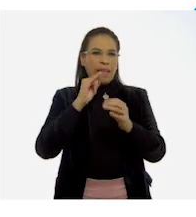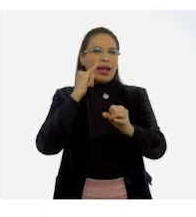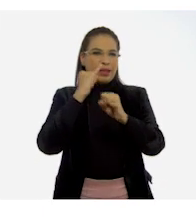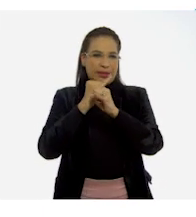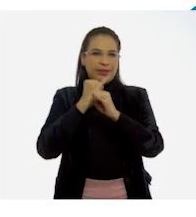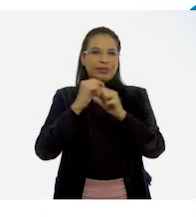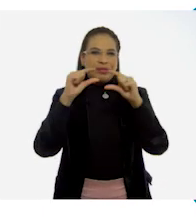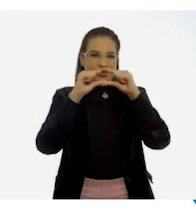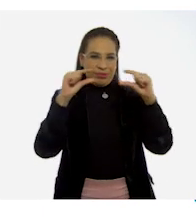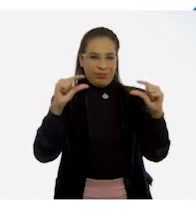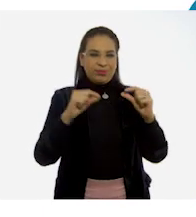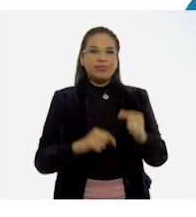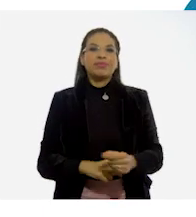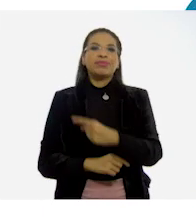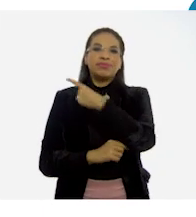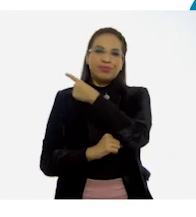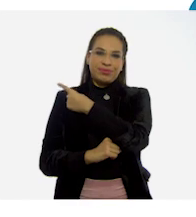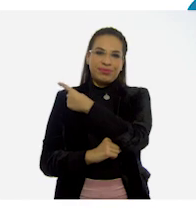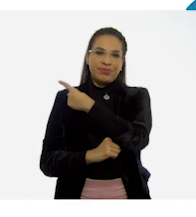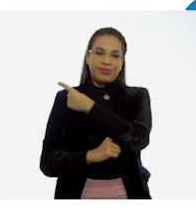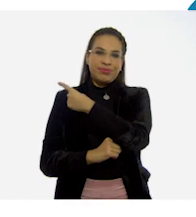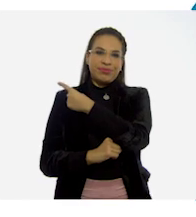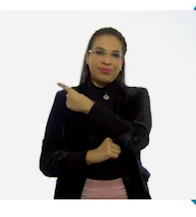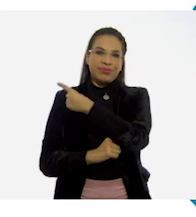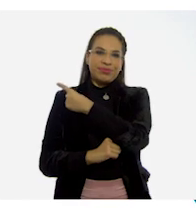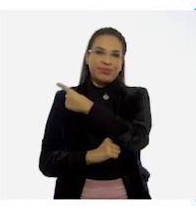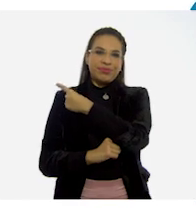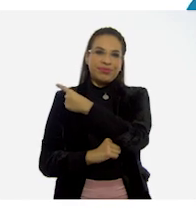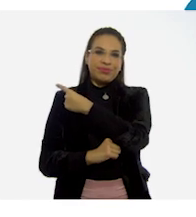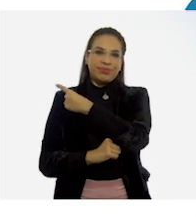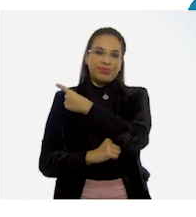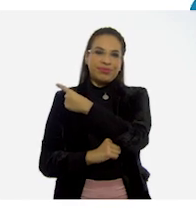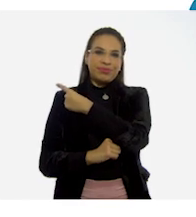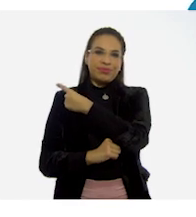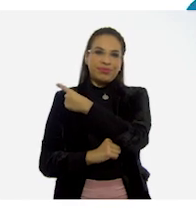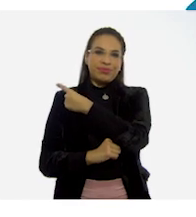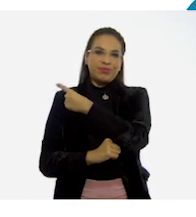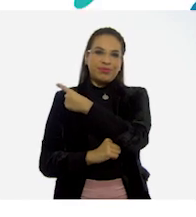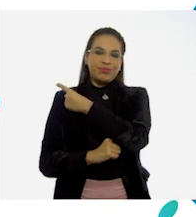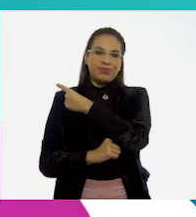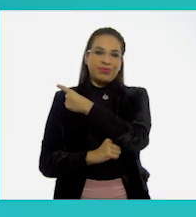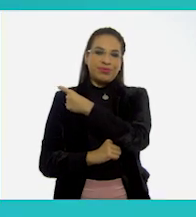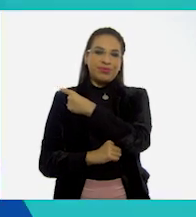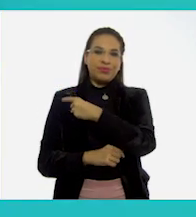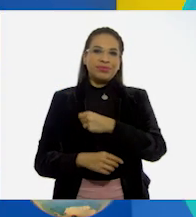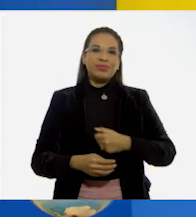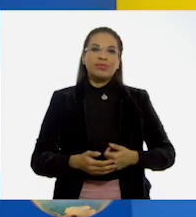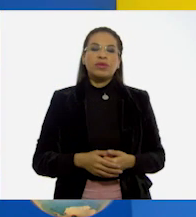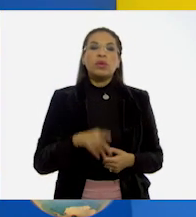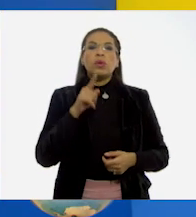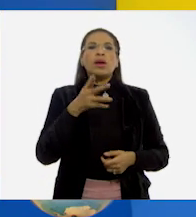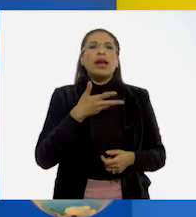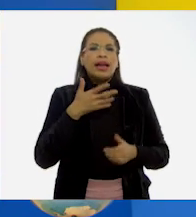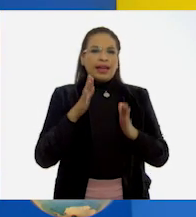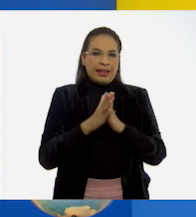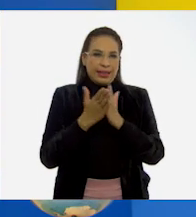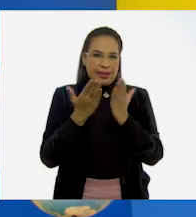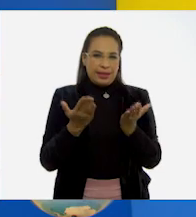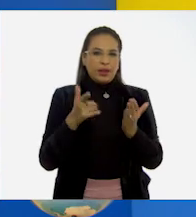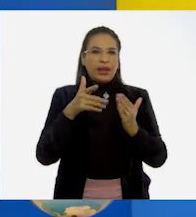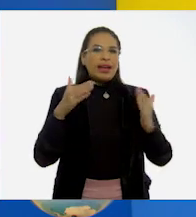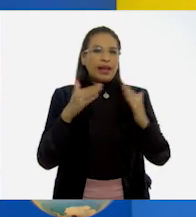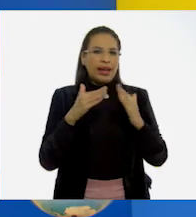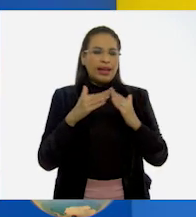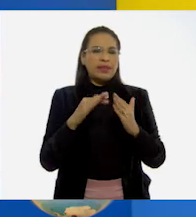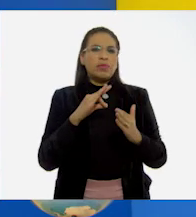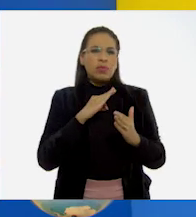puedes encontrar en la siguiente liga. Aprendeencasa.cep.gov.mx. Si tienes tus libros de texto en casa,